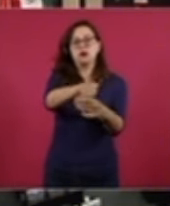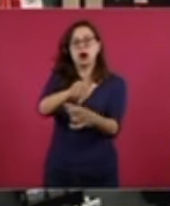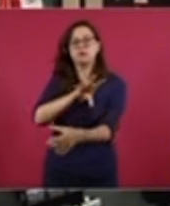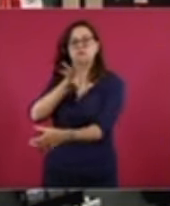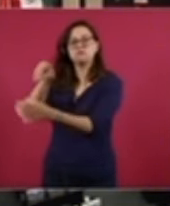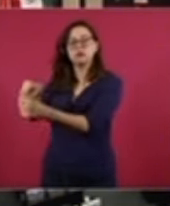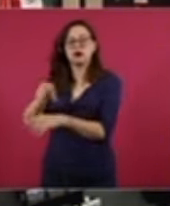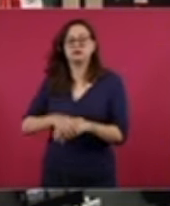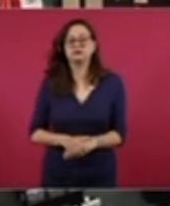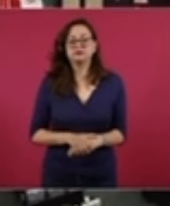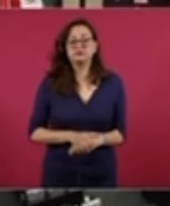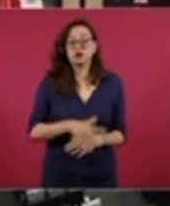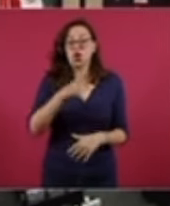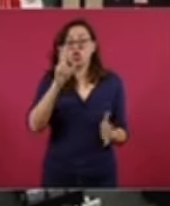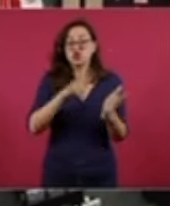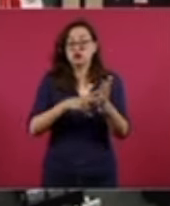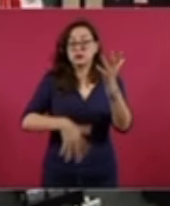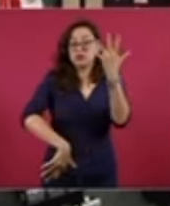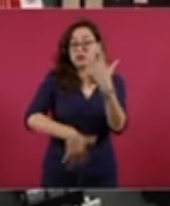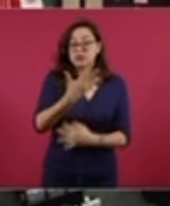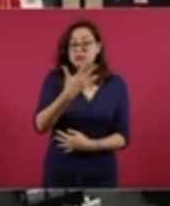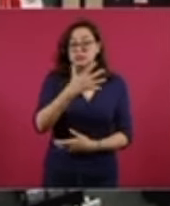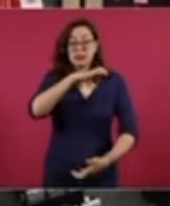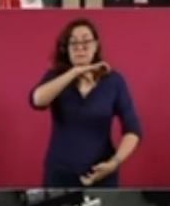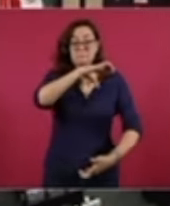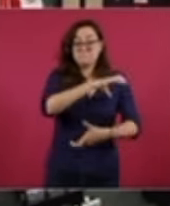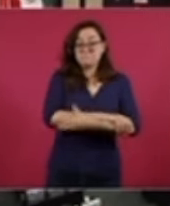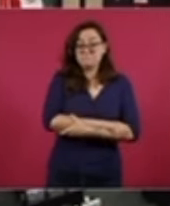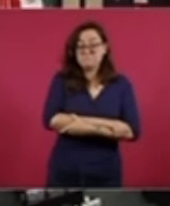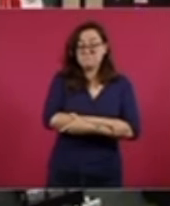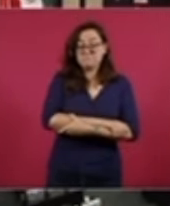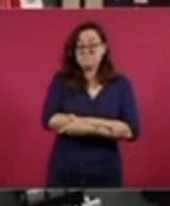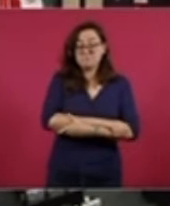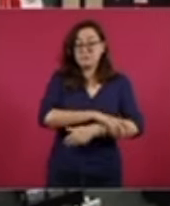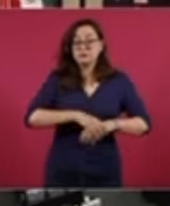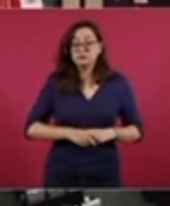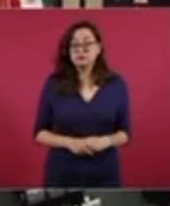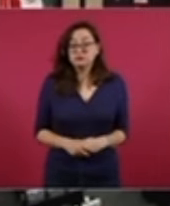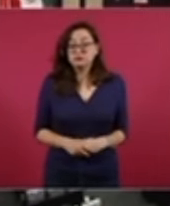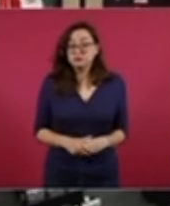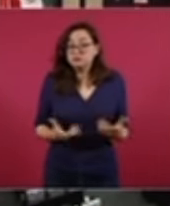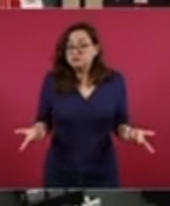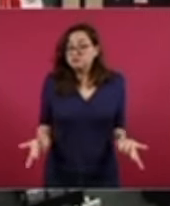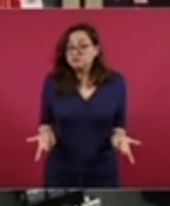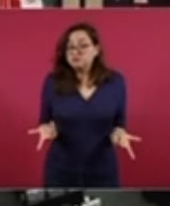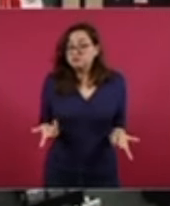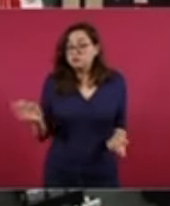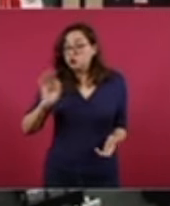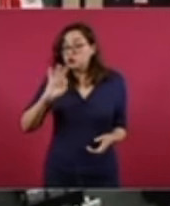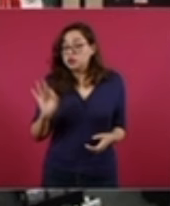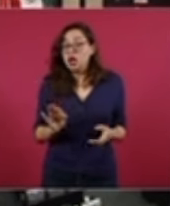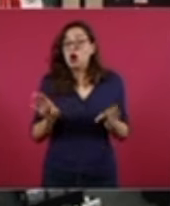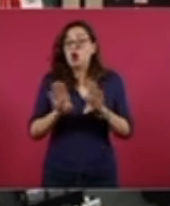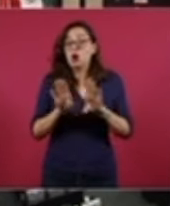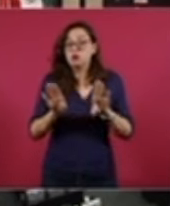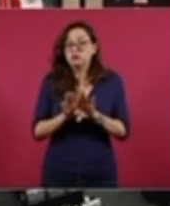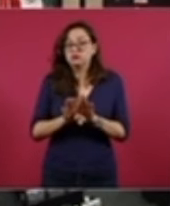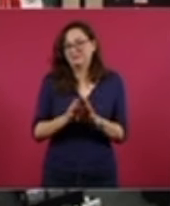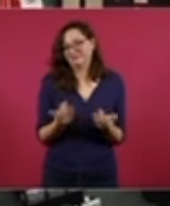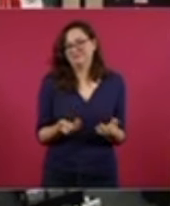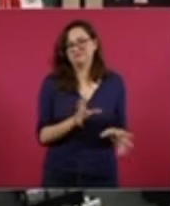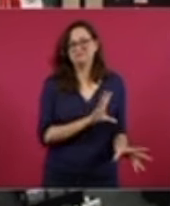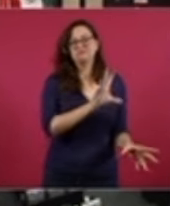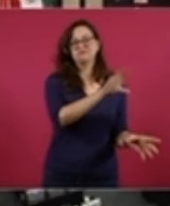coalición del PRI-Verde Ecologista, del PRD y del PT y cómo se distribuyeron los diputados, por partido.